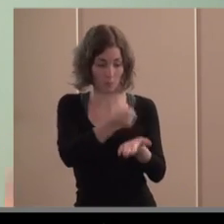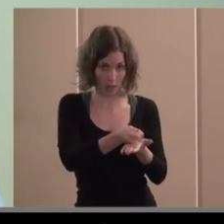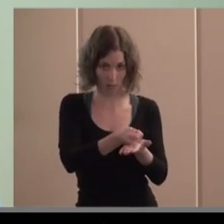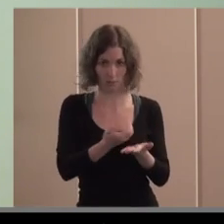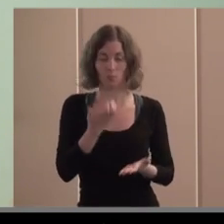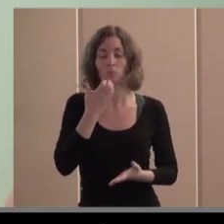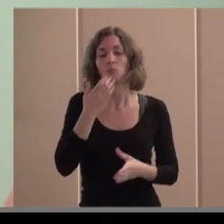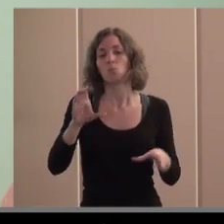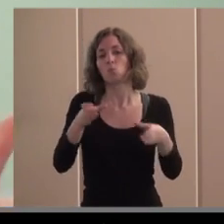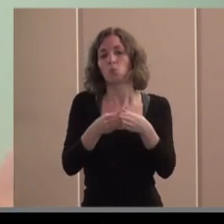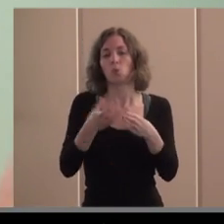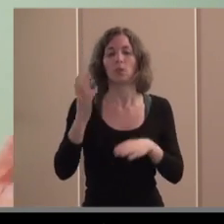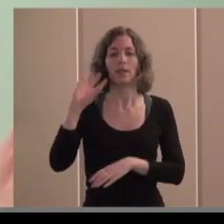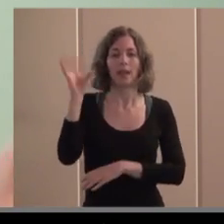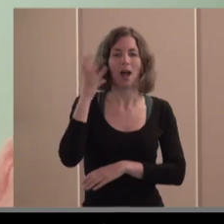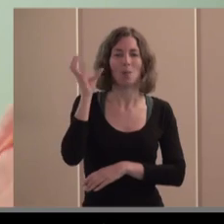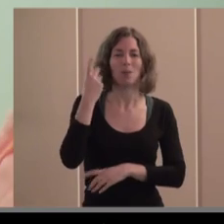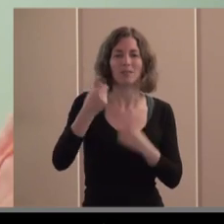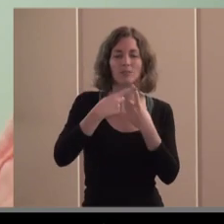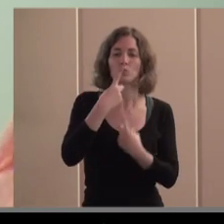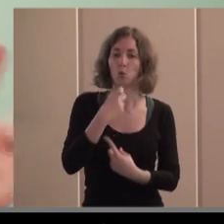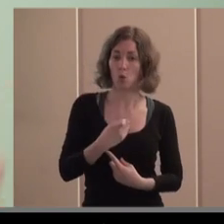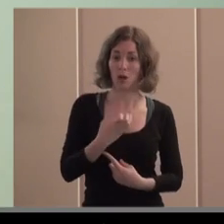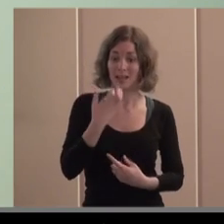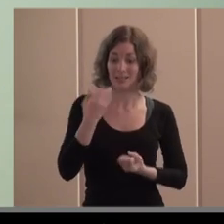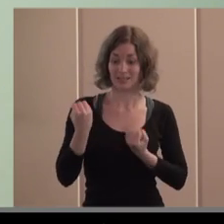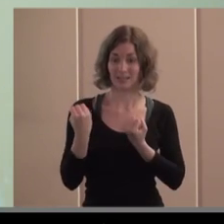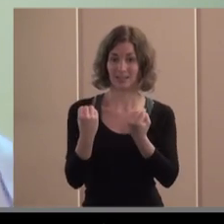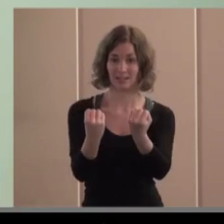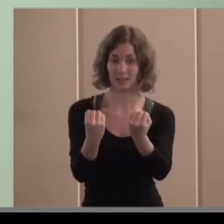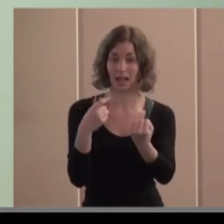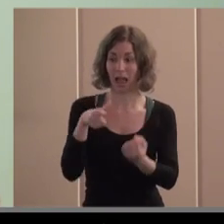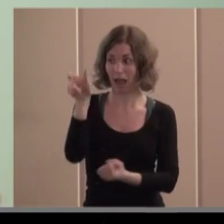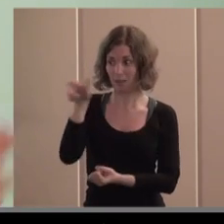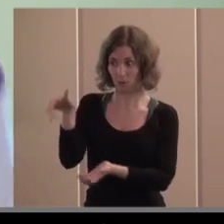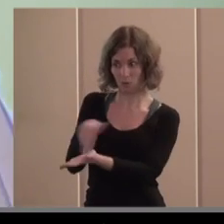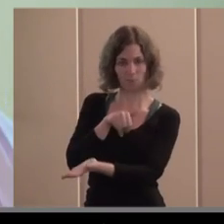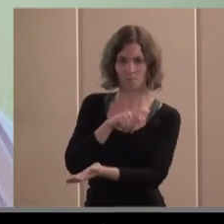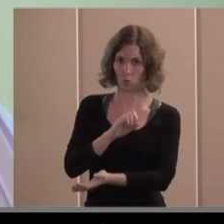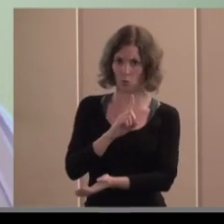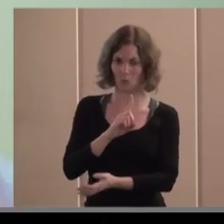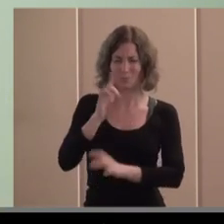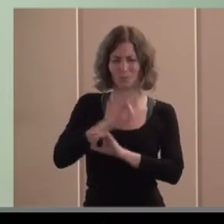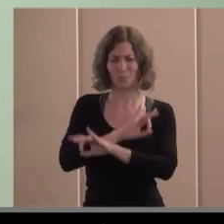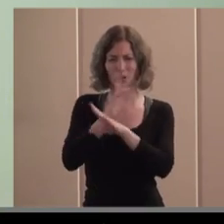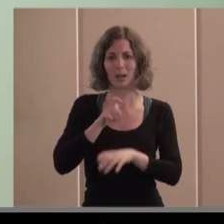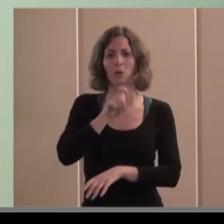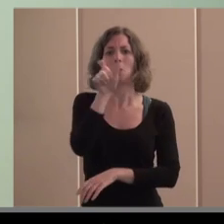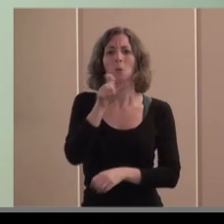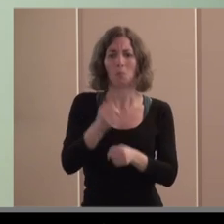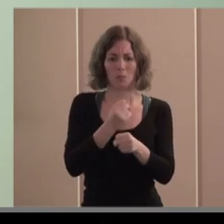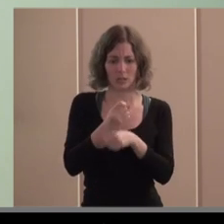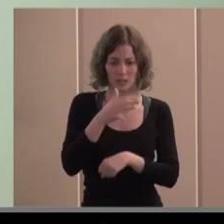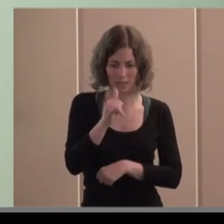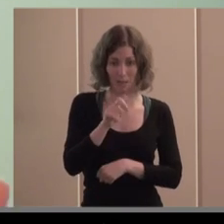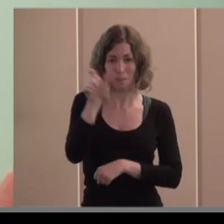Curroja no cobran a la gente cuando la trasladan pero es evidente que mueve a personal mueven a miles de personas las salvan